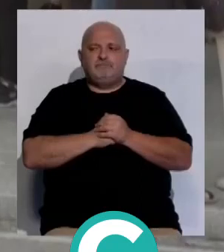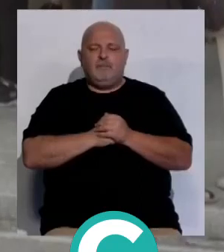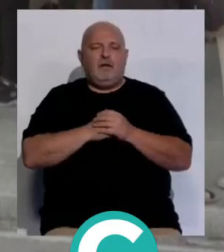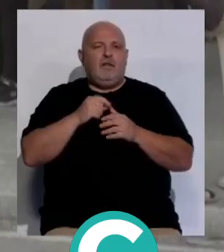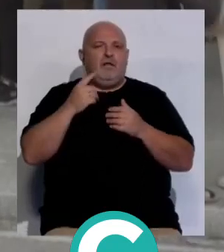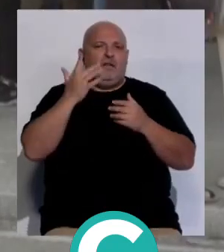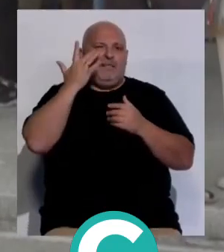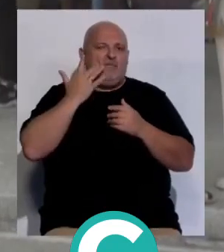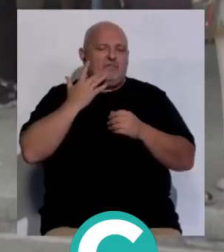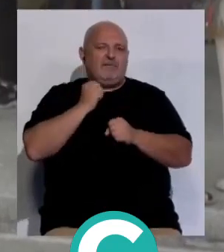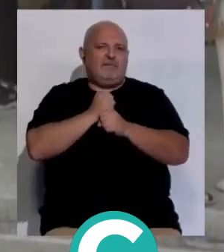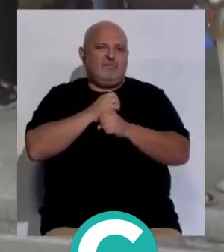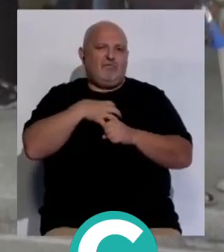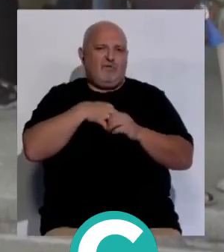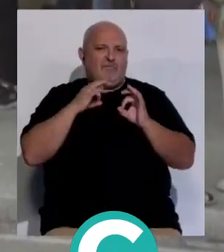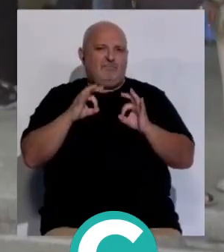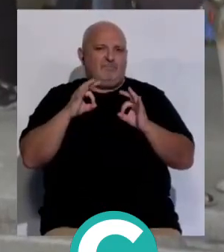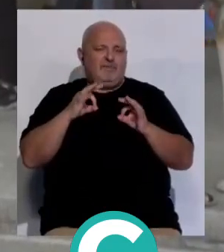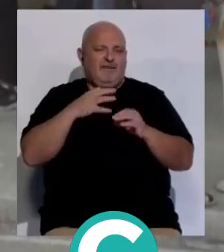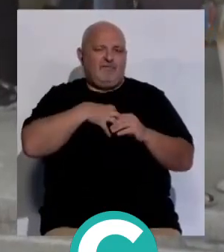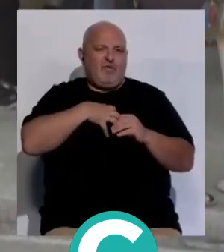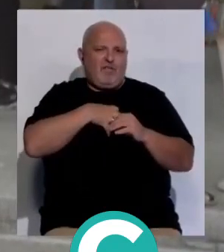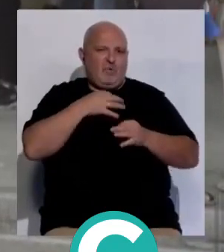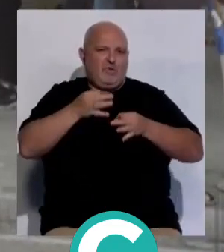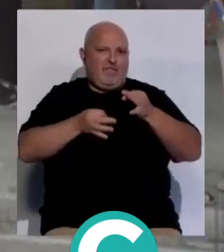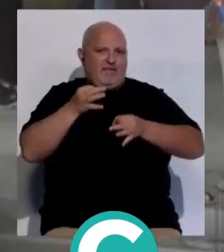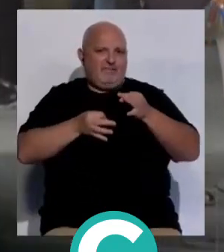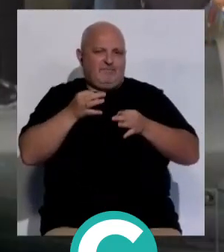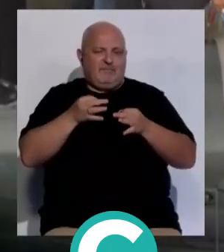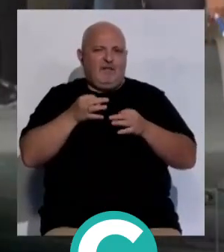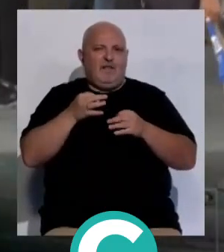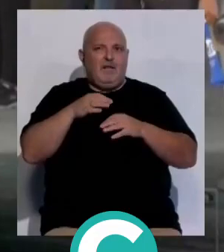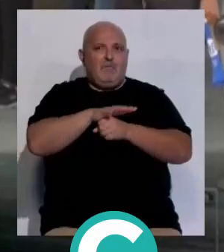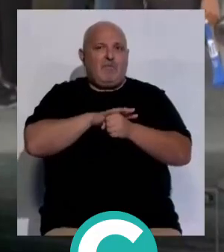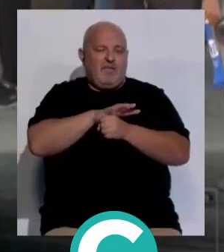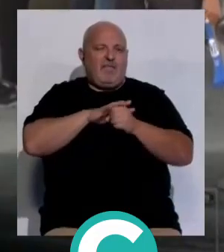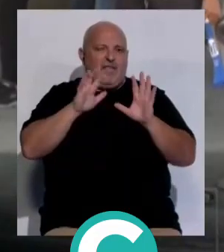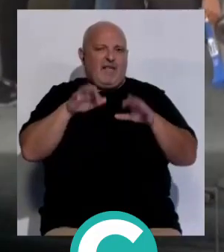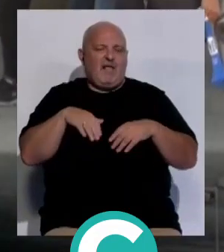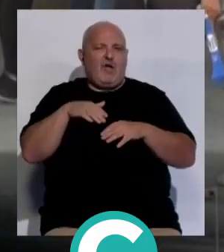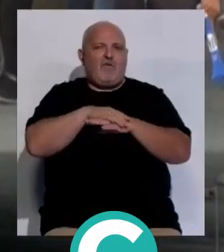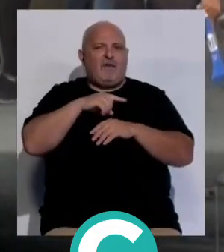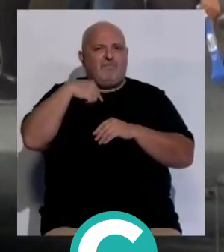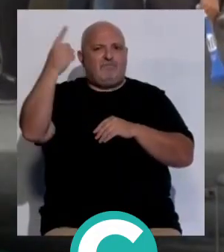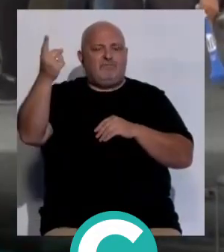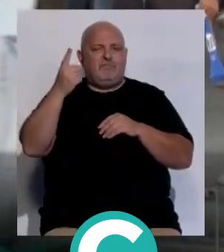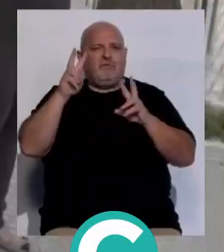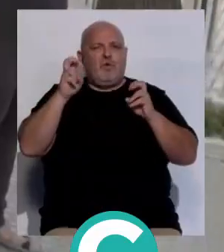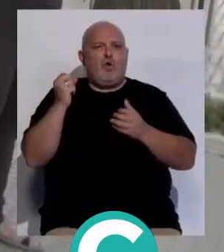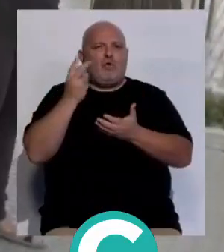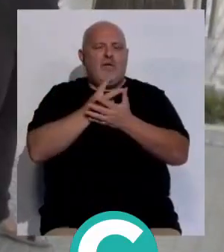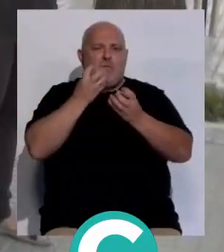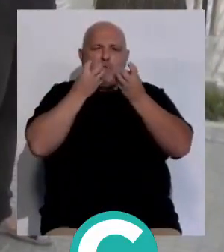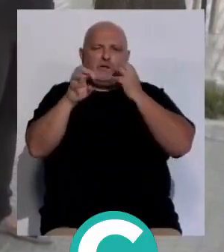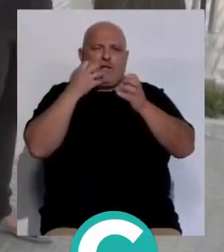La dignificación de la profesión es lo que exigen los funcionarios de justicia de la provincia de Cádiz al Gobierno Central en una nueva